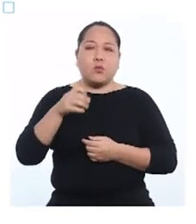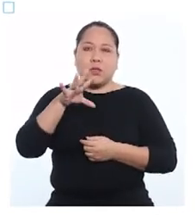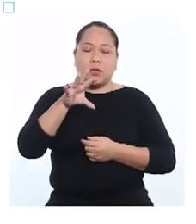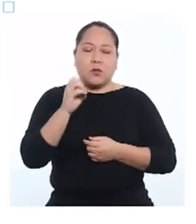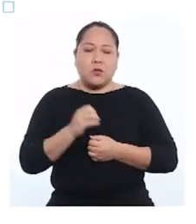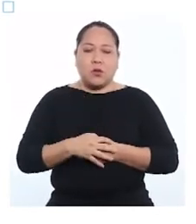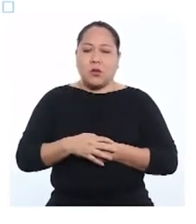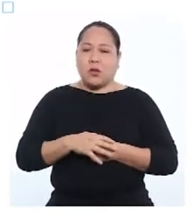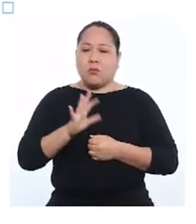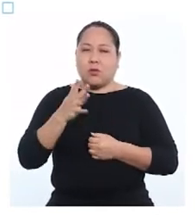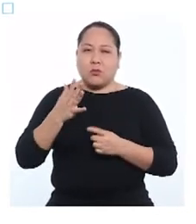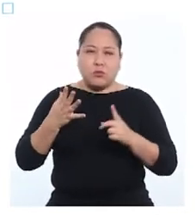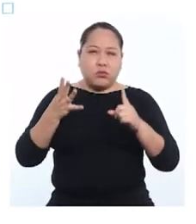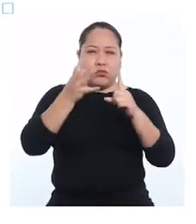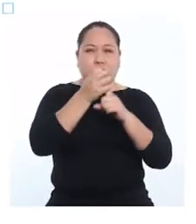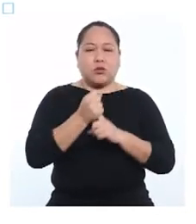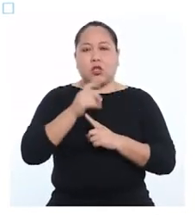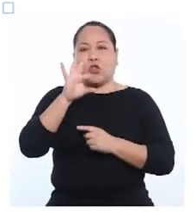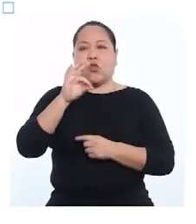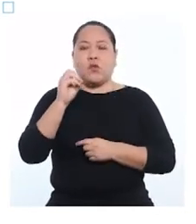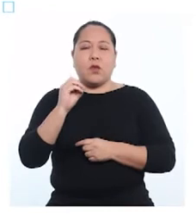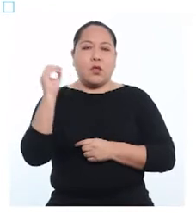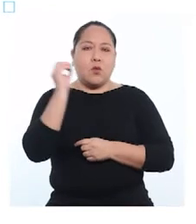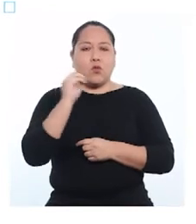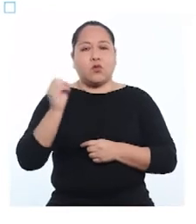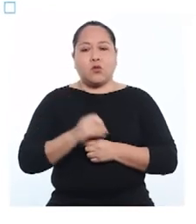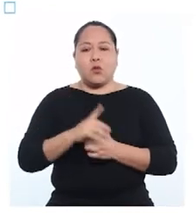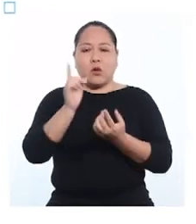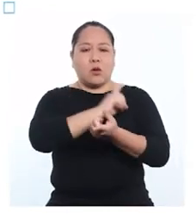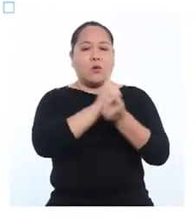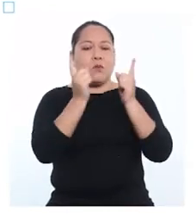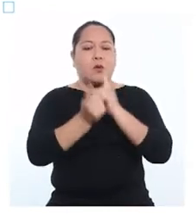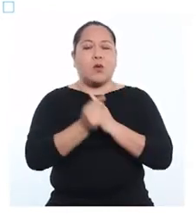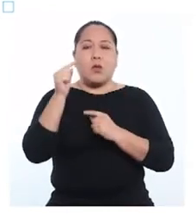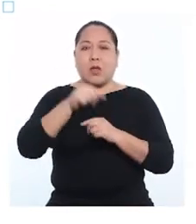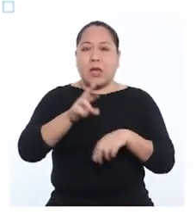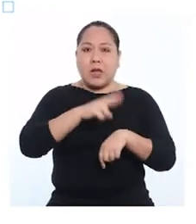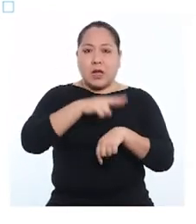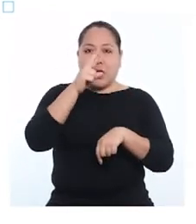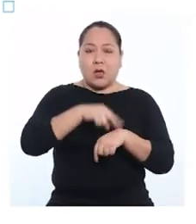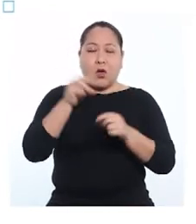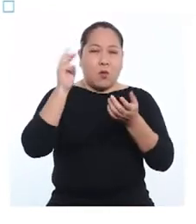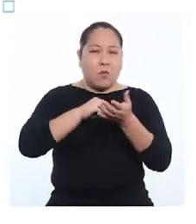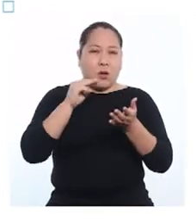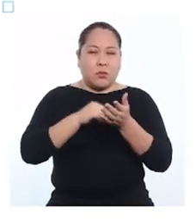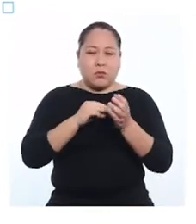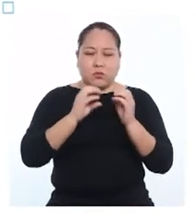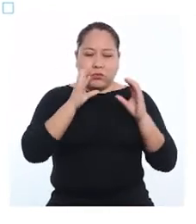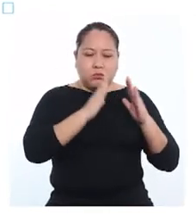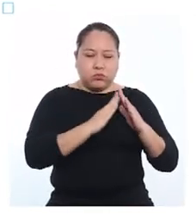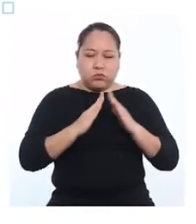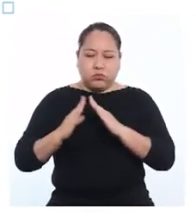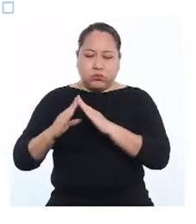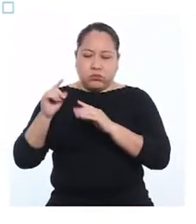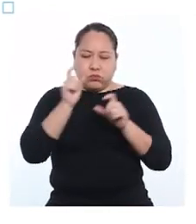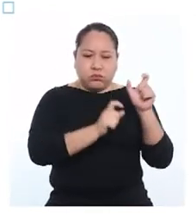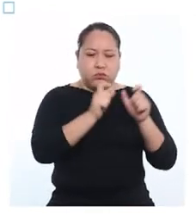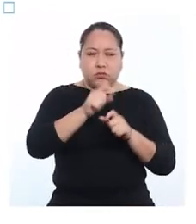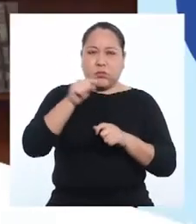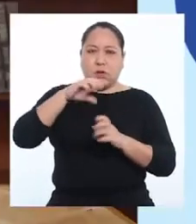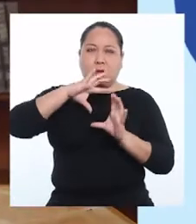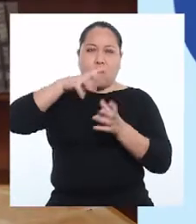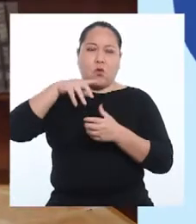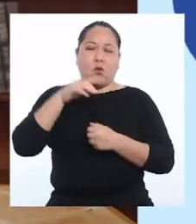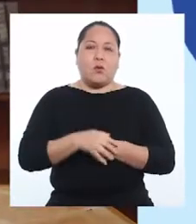2050 alcanza el 90%. La disminución de áreas naturales ha significado la